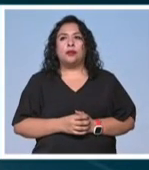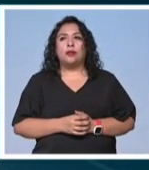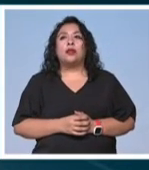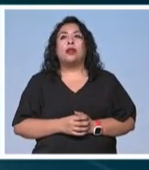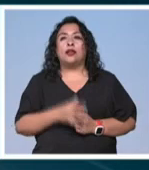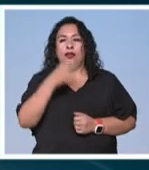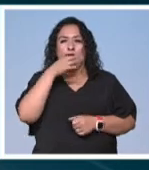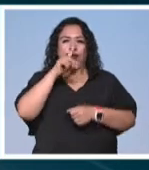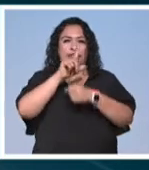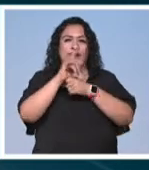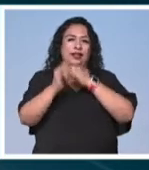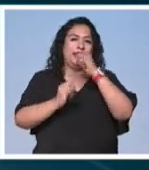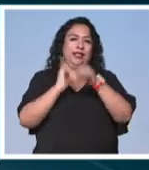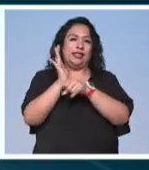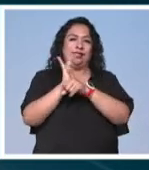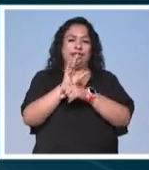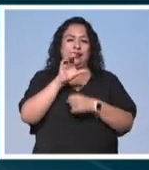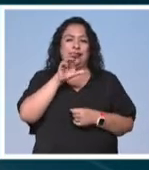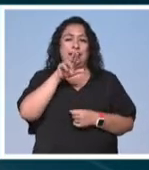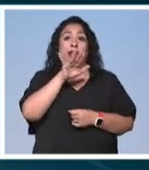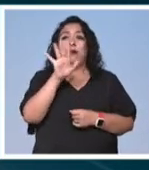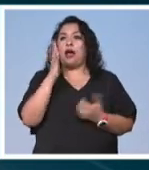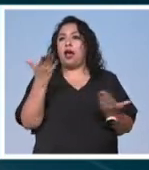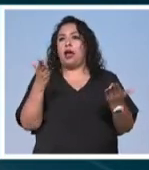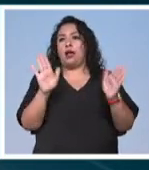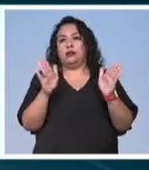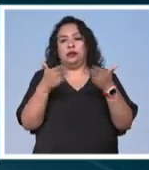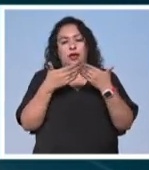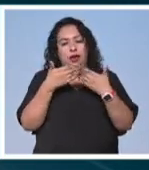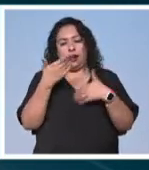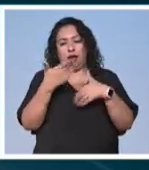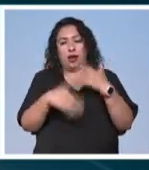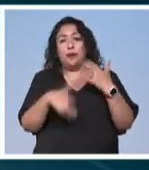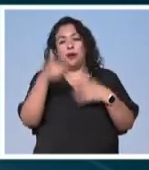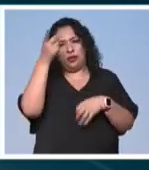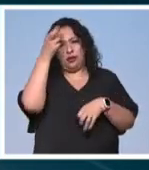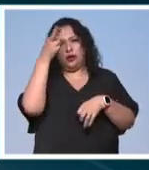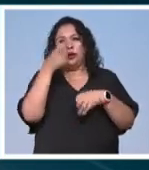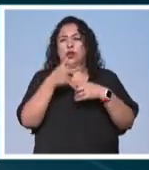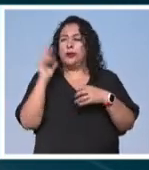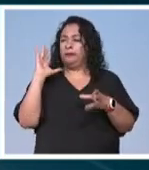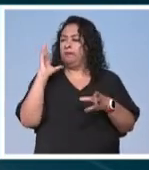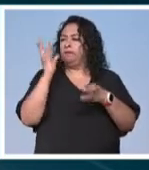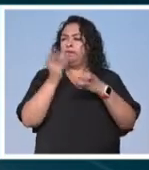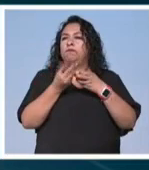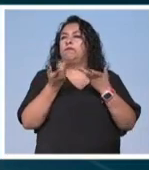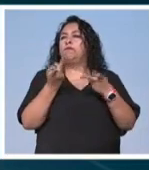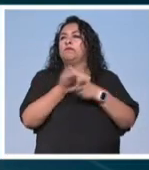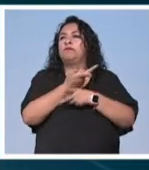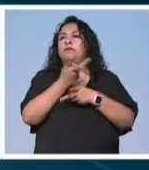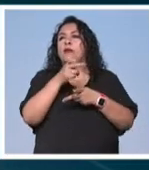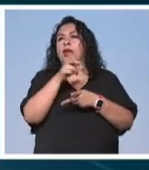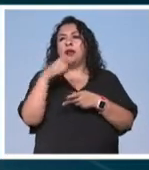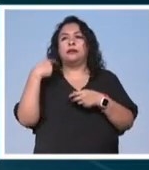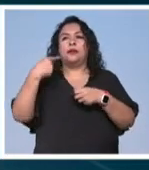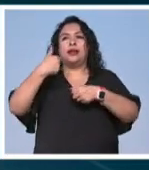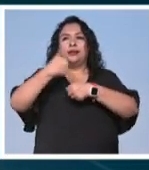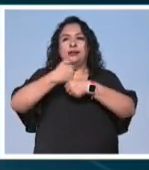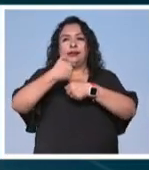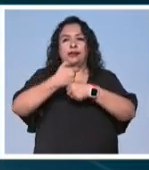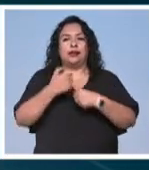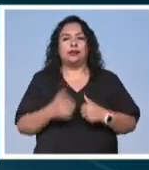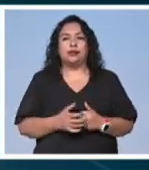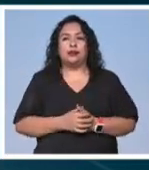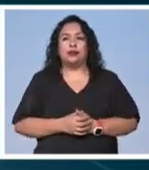El Festival Internacional de Cine Canábico llegó a su fin y uno de sus directores nos da el balance sobre lo ocurrido en su sexta edición